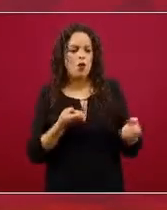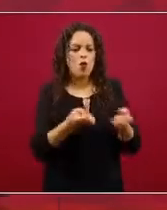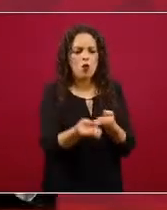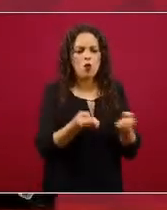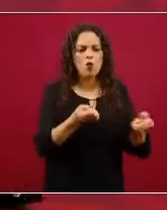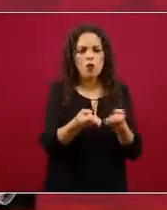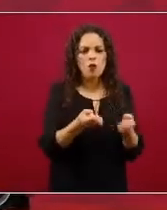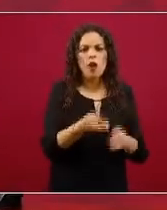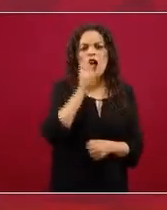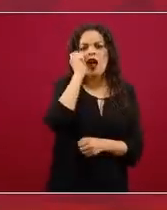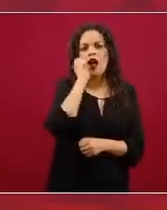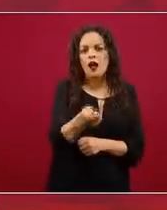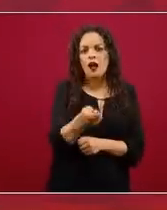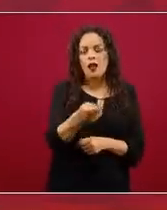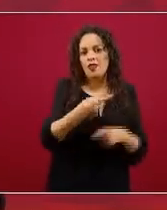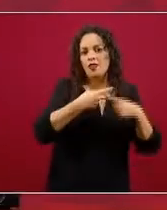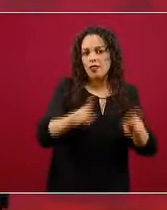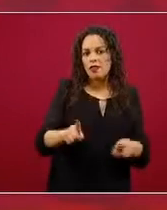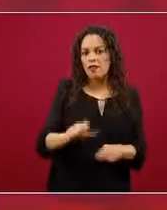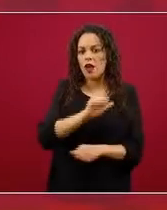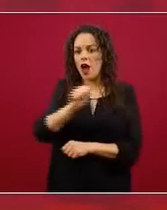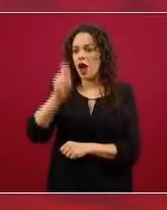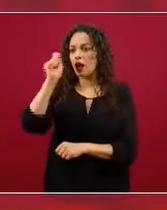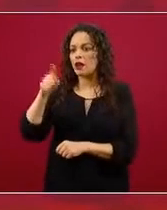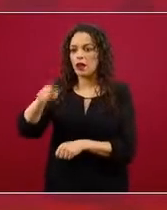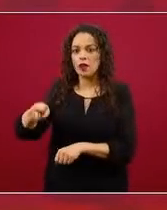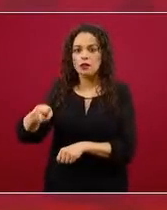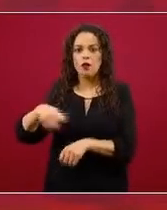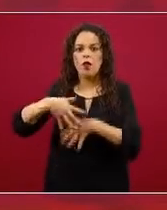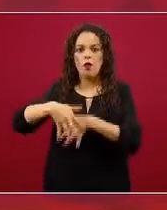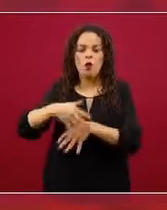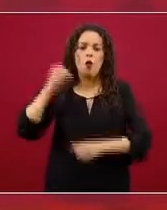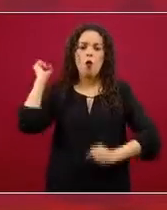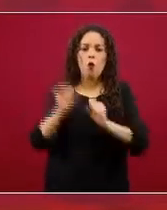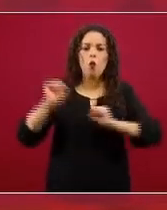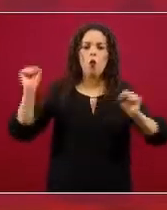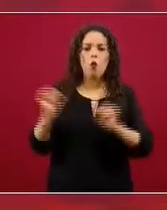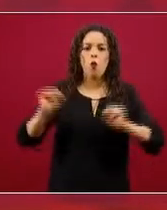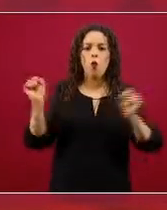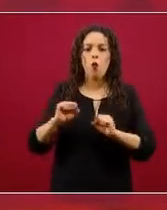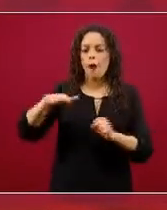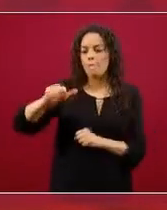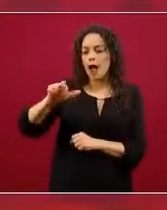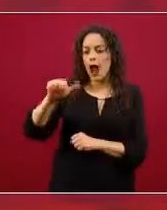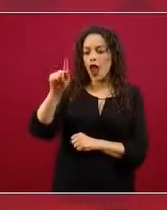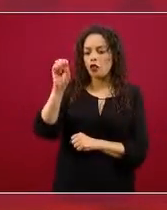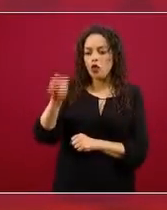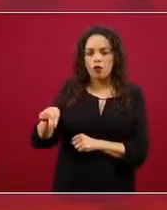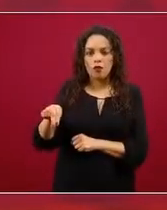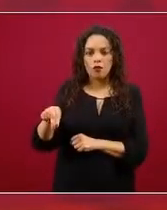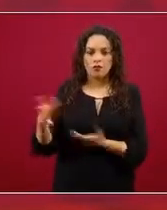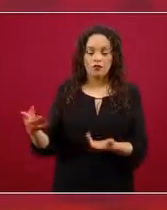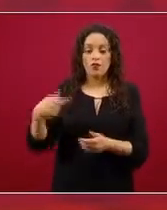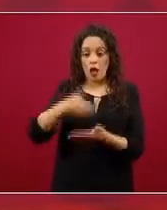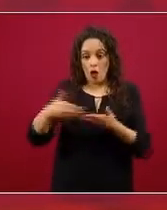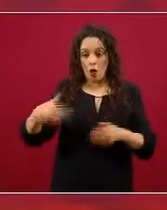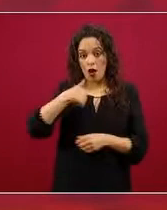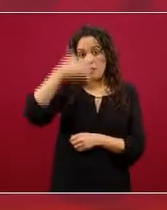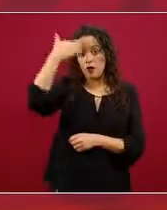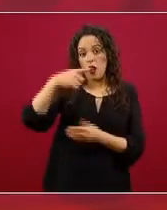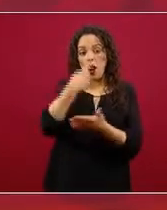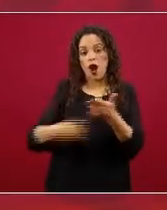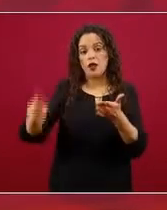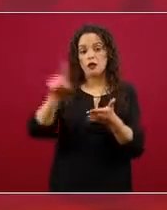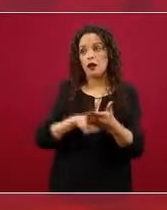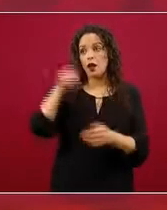que el maratón, por ejemplo. Hoy supimos que el maratón de Berlín y el de Nueva York fueron cancelados. Seguramente cualquier otra